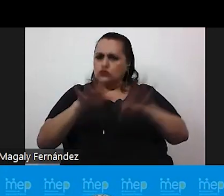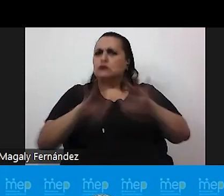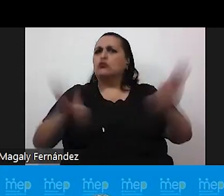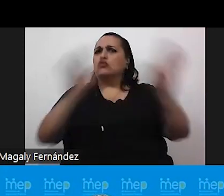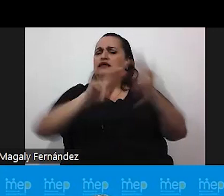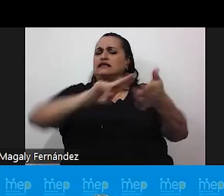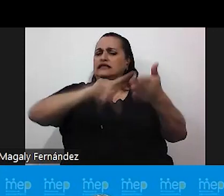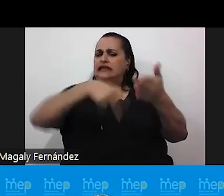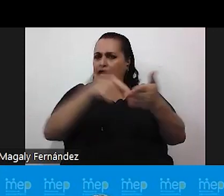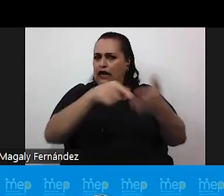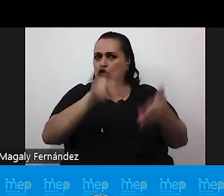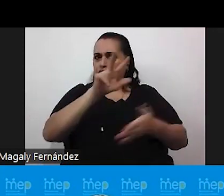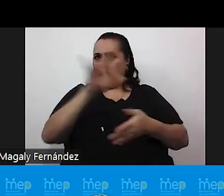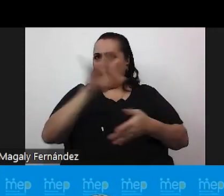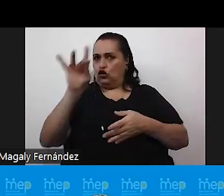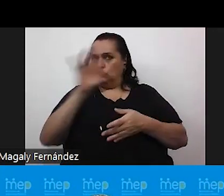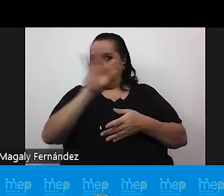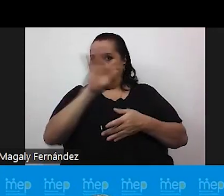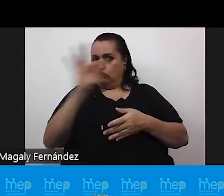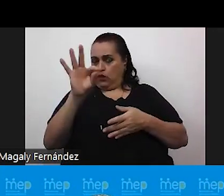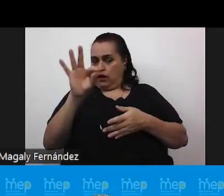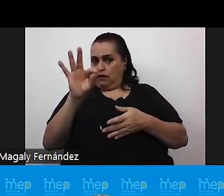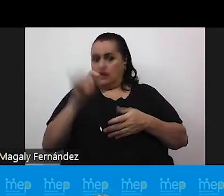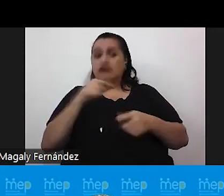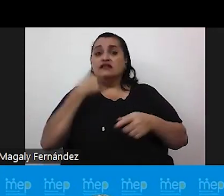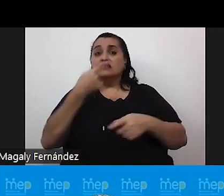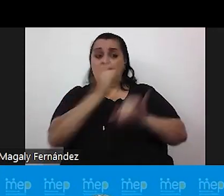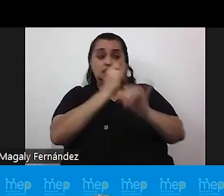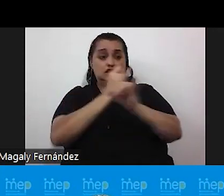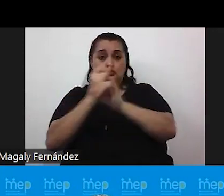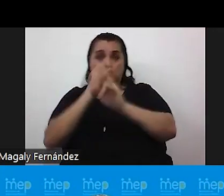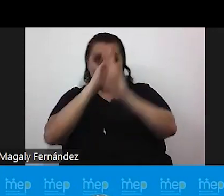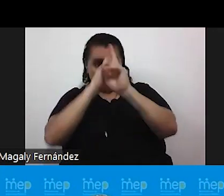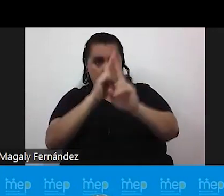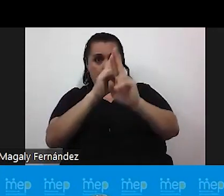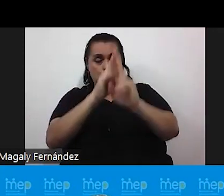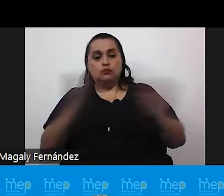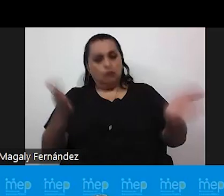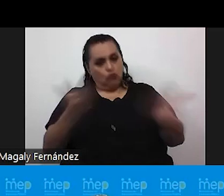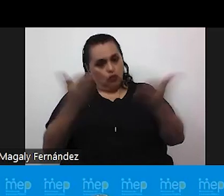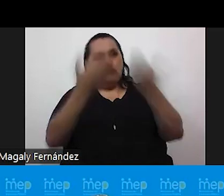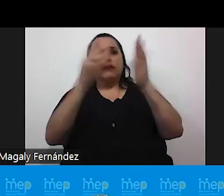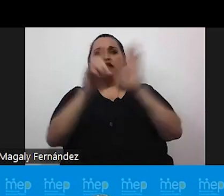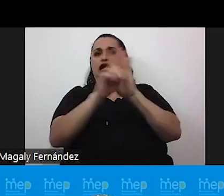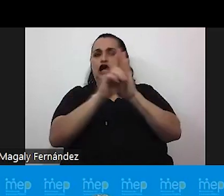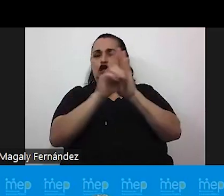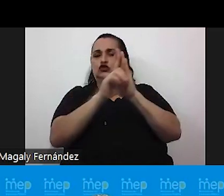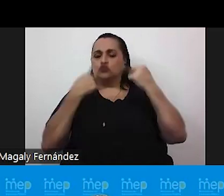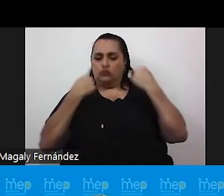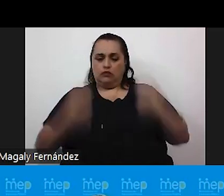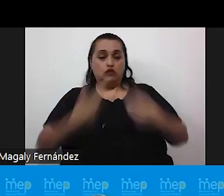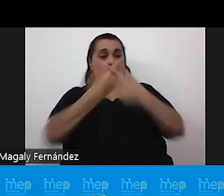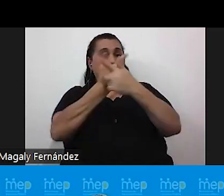ejecutivo 3899 como instituciones que respetan y promueven los derechos humanos libres de discriminación